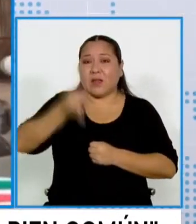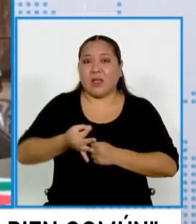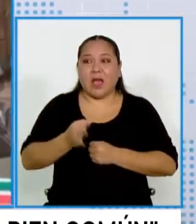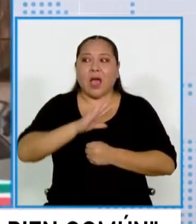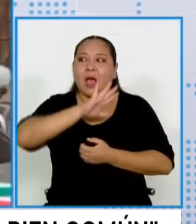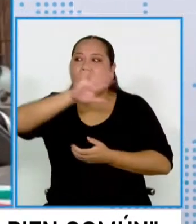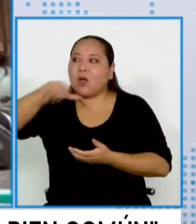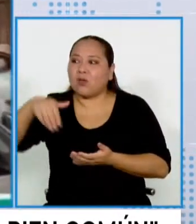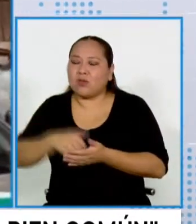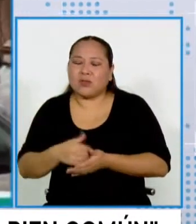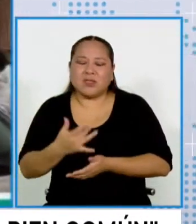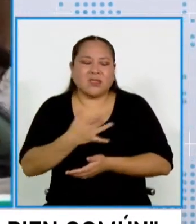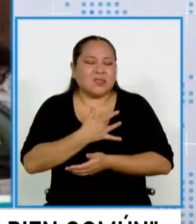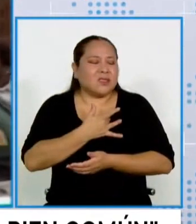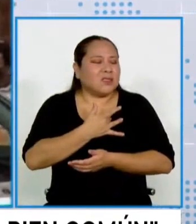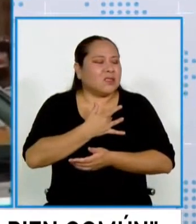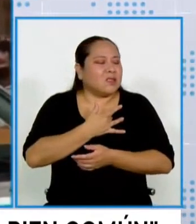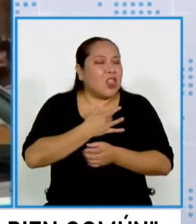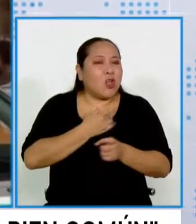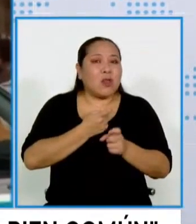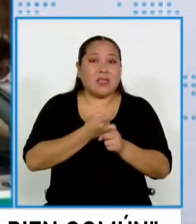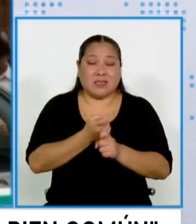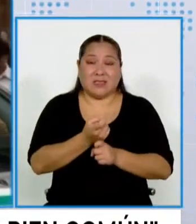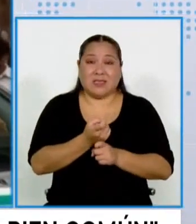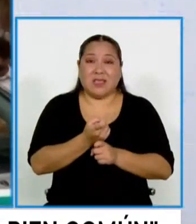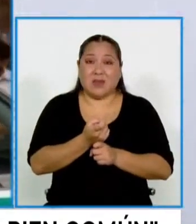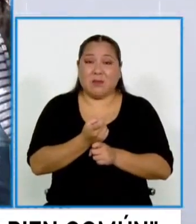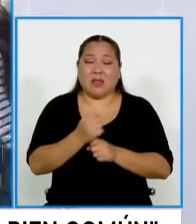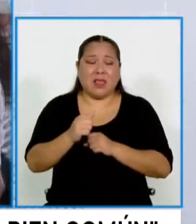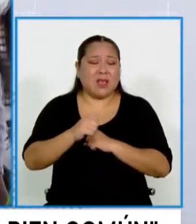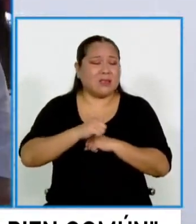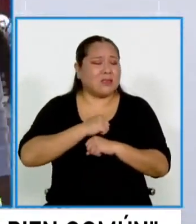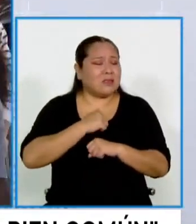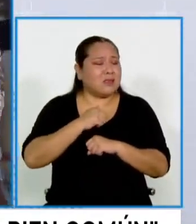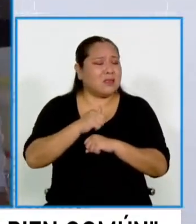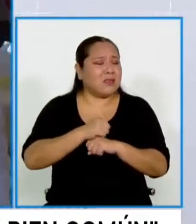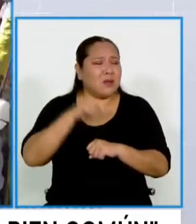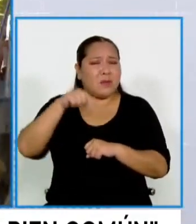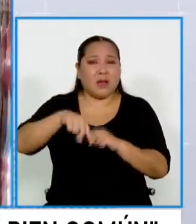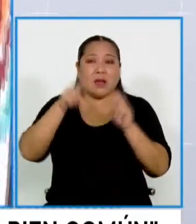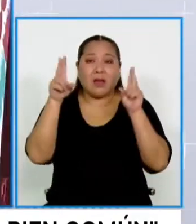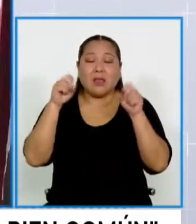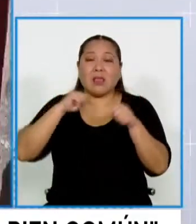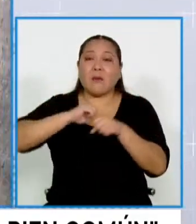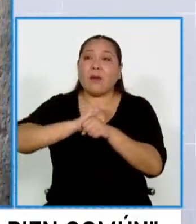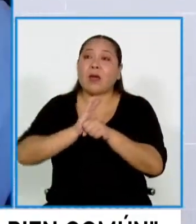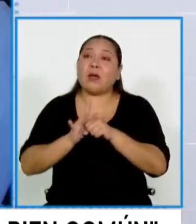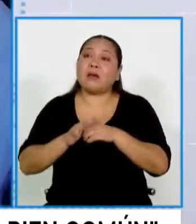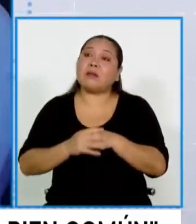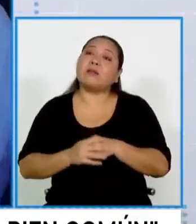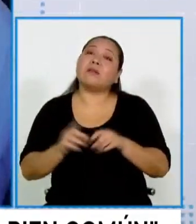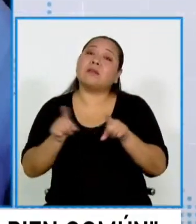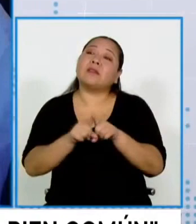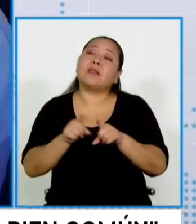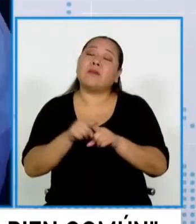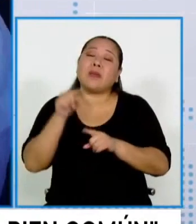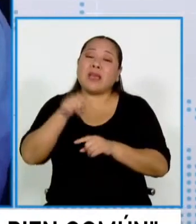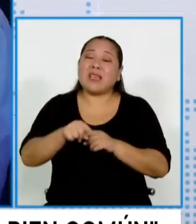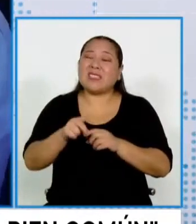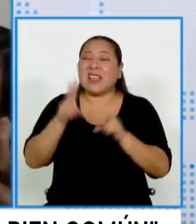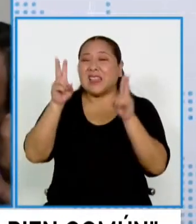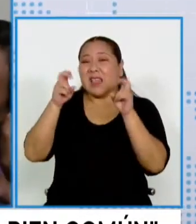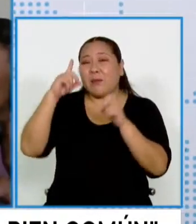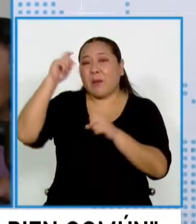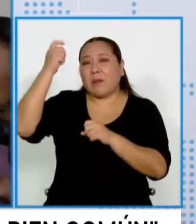afecta la situación de la pandemia. Y por tanto, la situación política enerva mucho